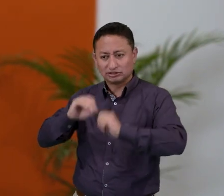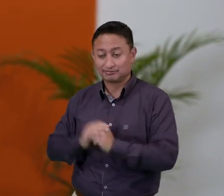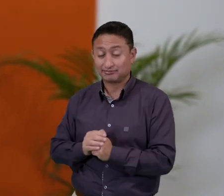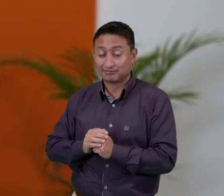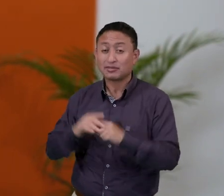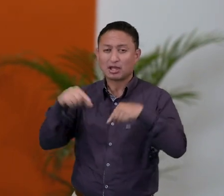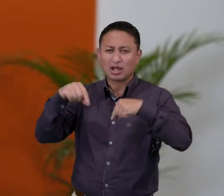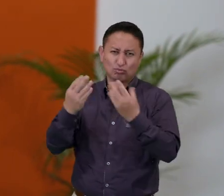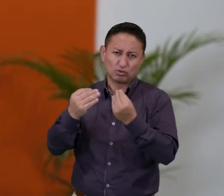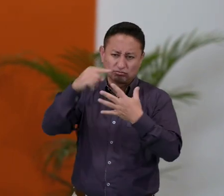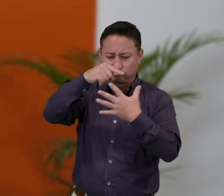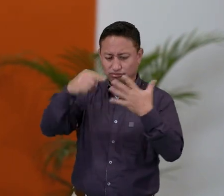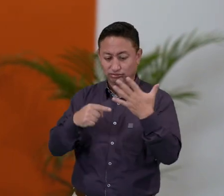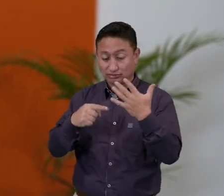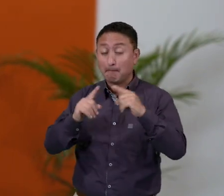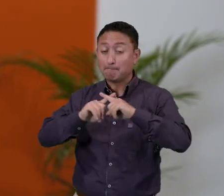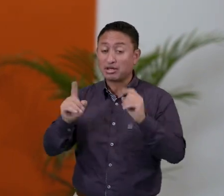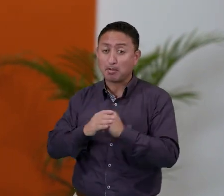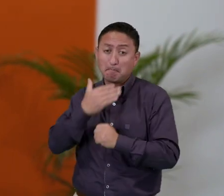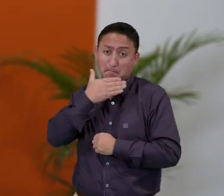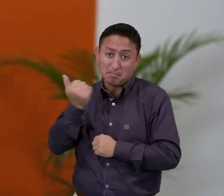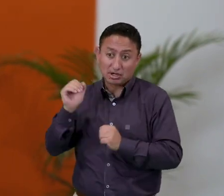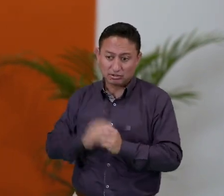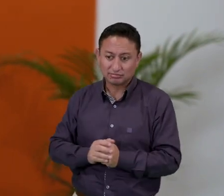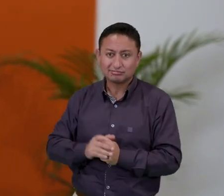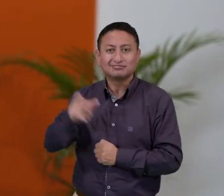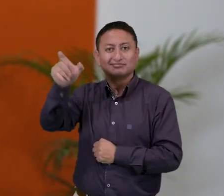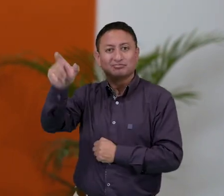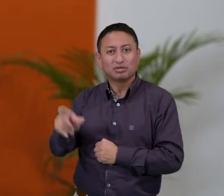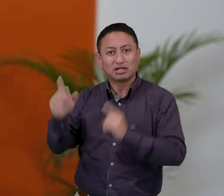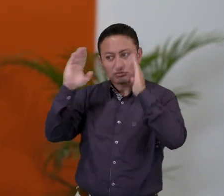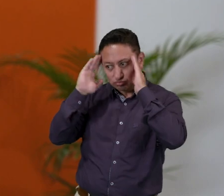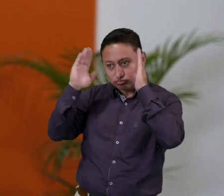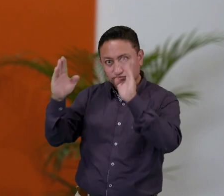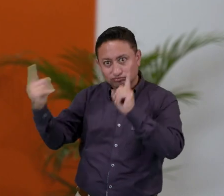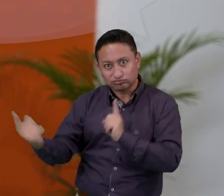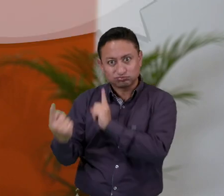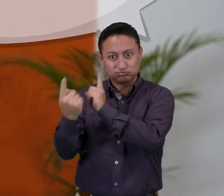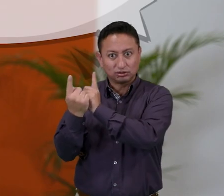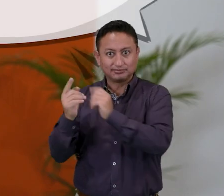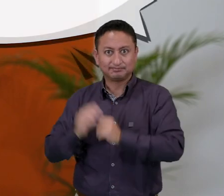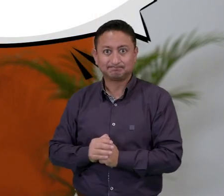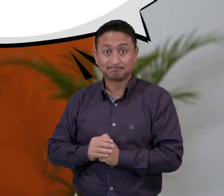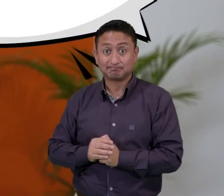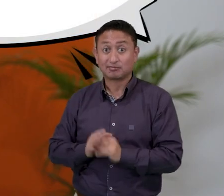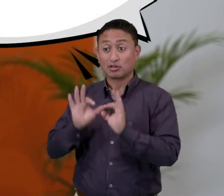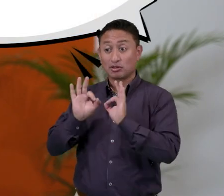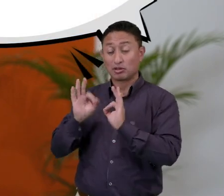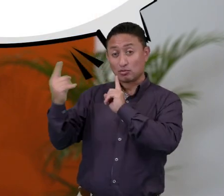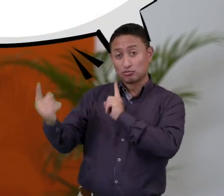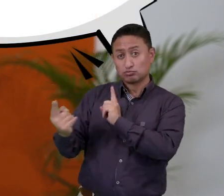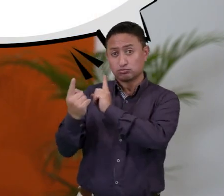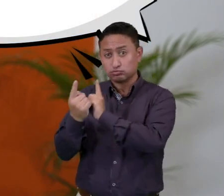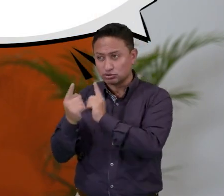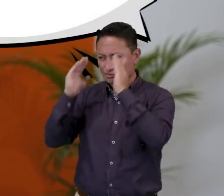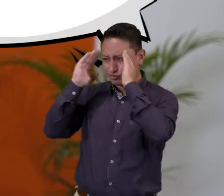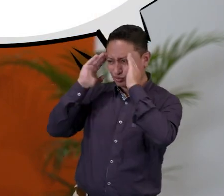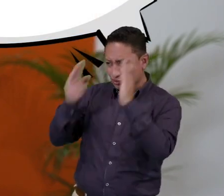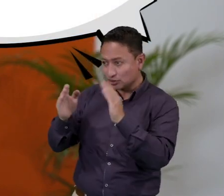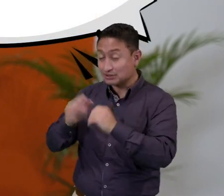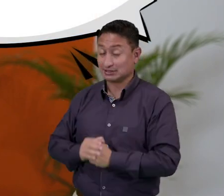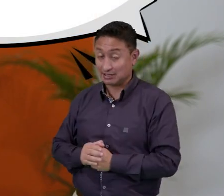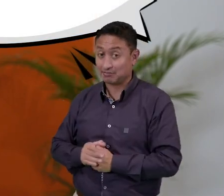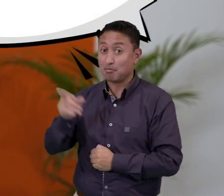todas las opciones la más económica y práctica es el trato que se le da al cliente. Una excelente atención al cliente